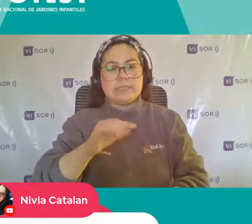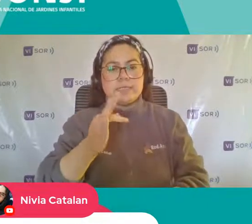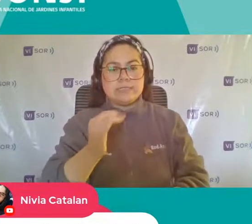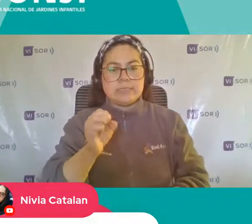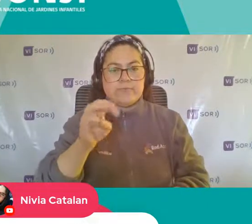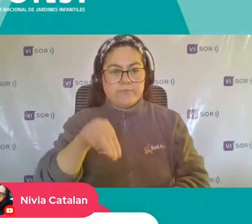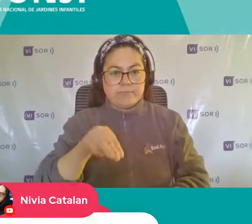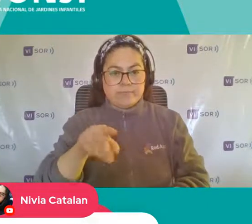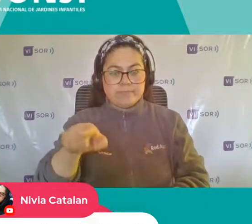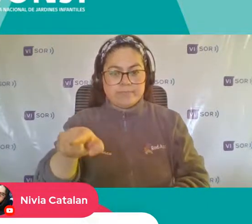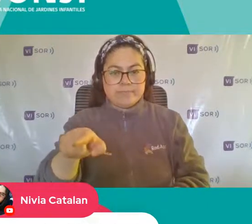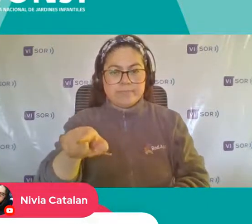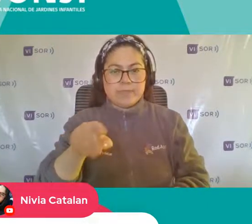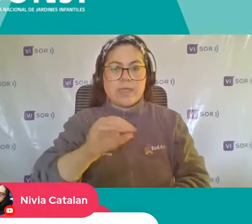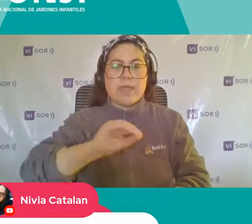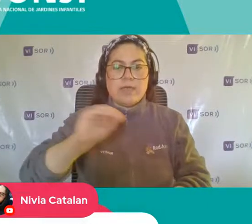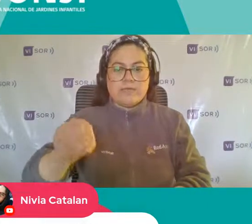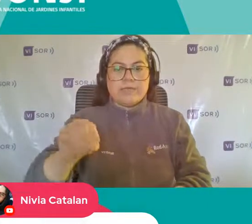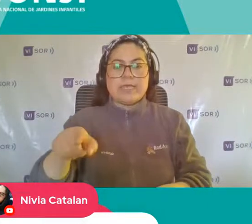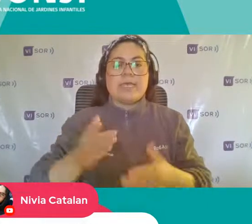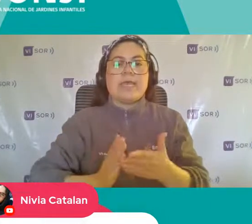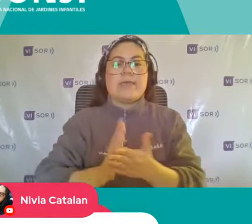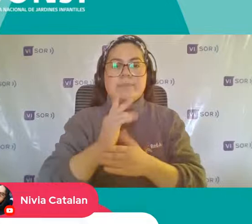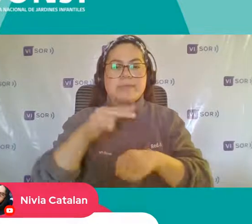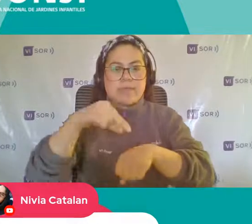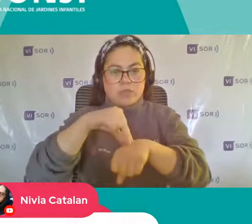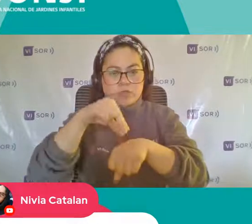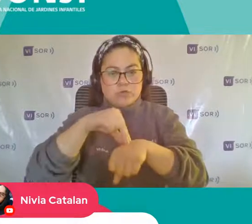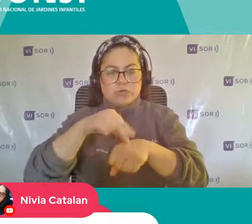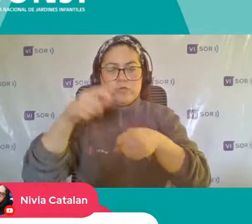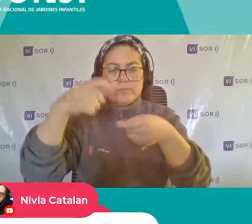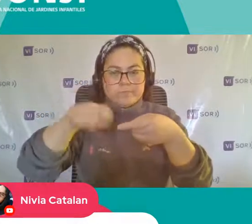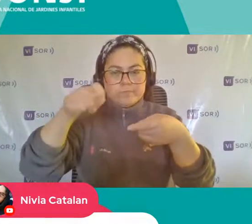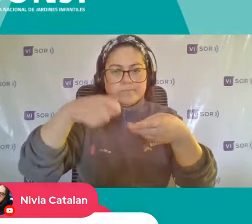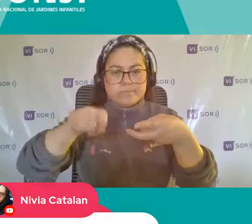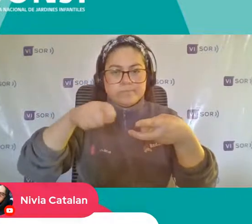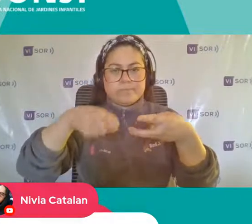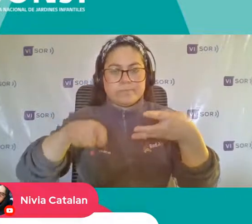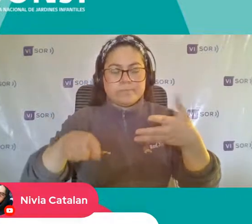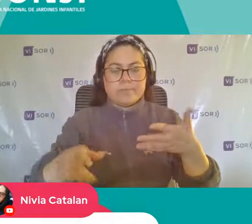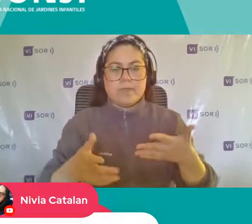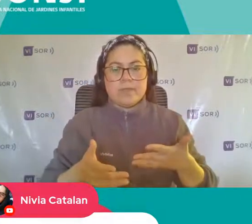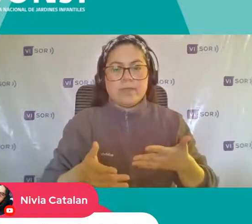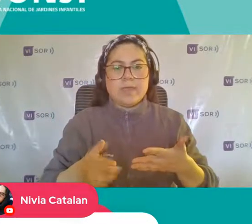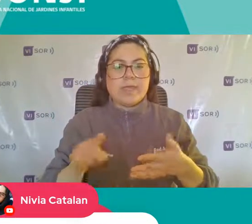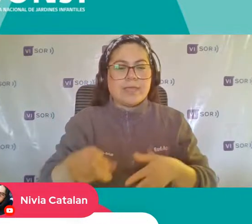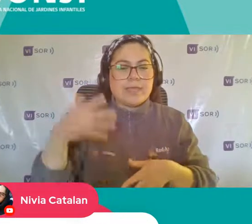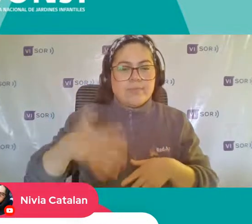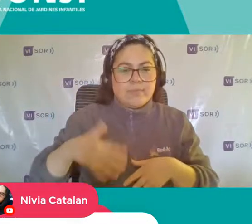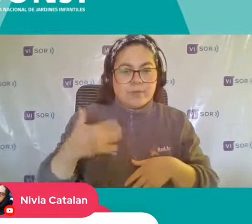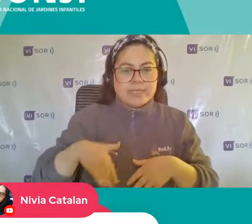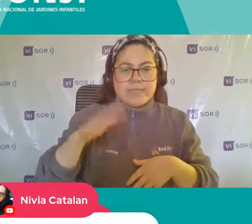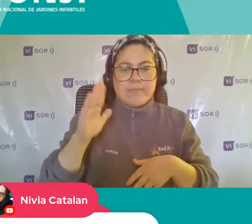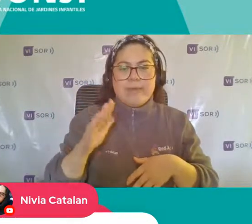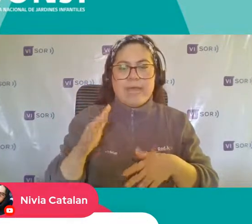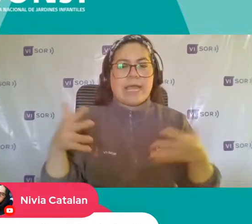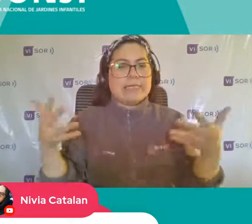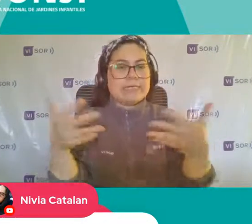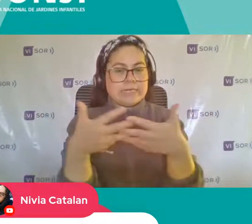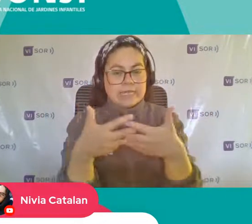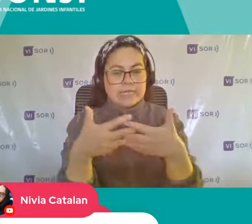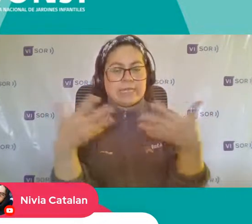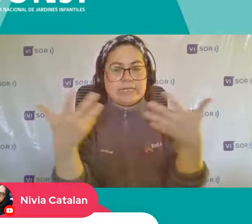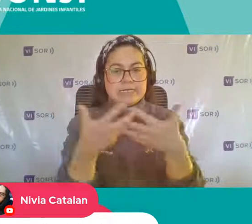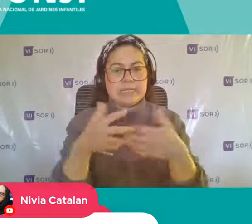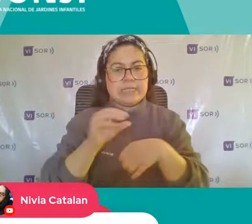Pueden empezar A hacer una intervención Temprana O una evaluación ¿Ya? Pero sin embargo ¿Qué es lo importante aquí? Activar las redes Y las redes